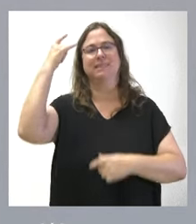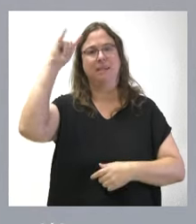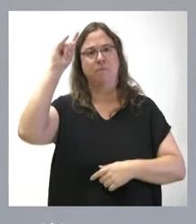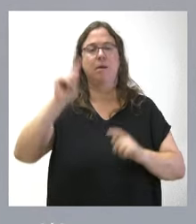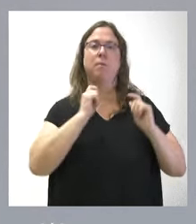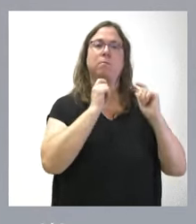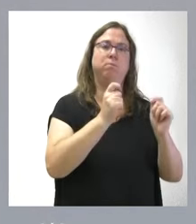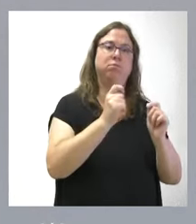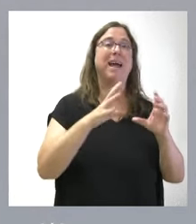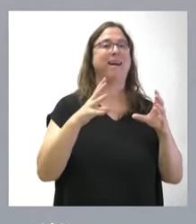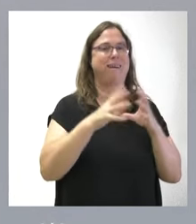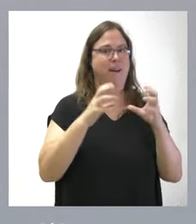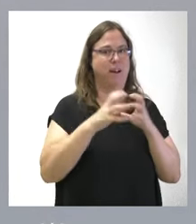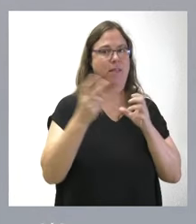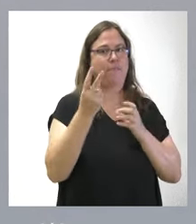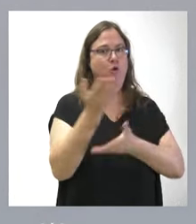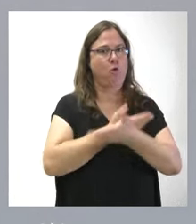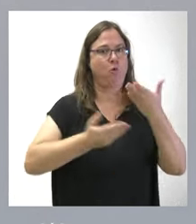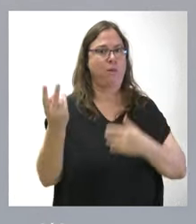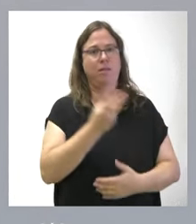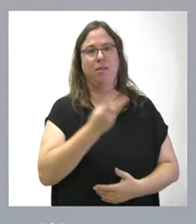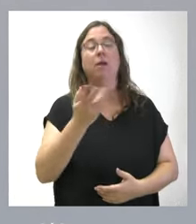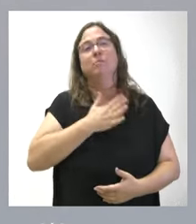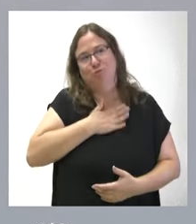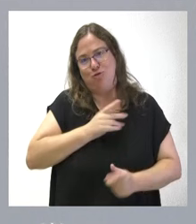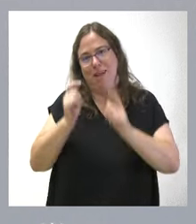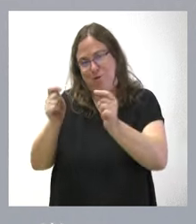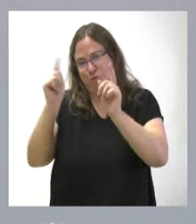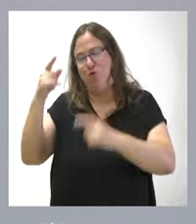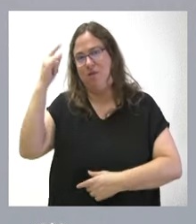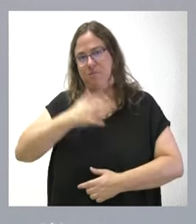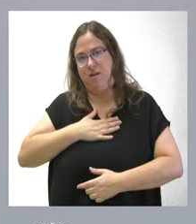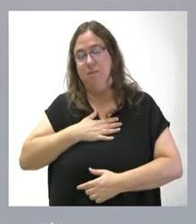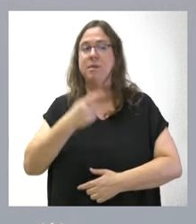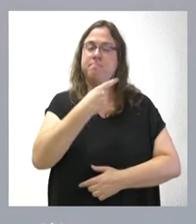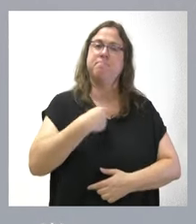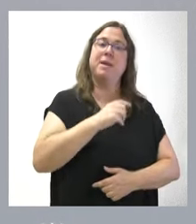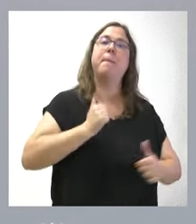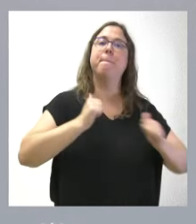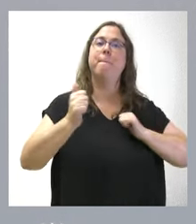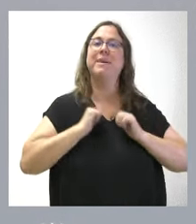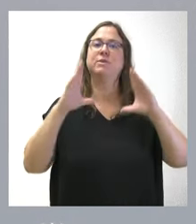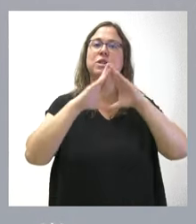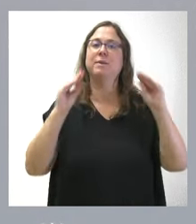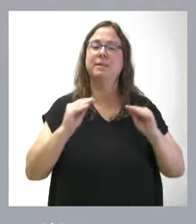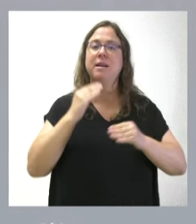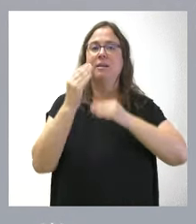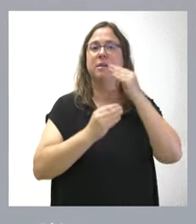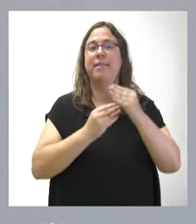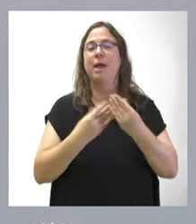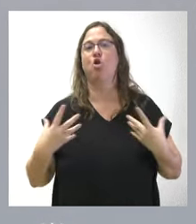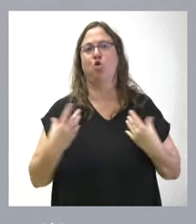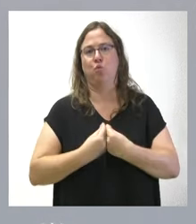a la Universidad de Granada, que lo va hacer conjuntamente. Lógicamente, nosotros autorizamos a la Universidad de Salamanca, pero es un máster universitario que van a hacer